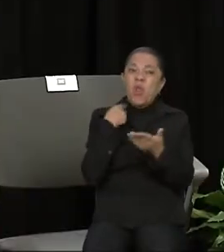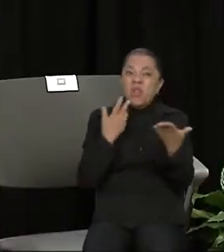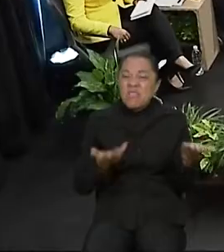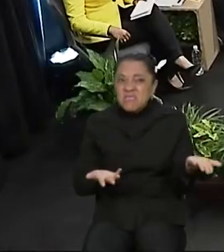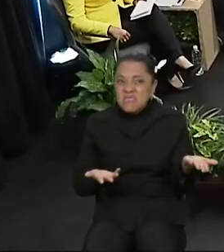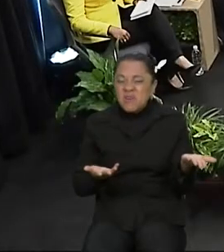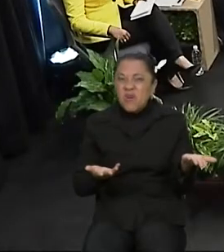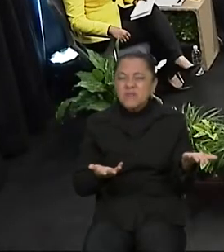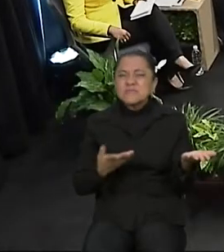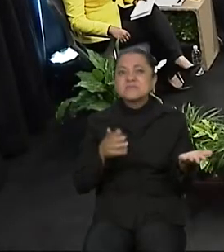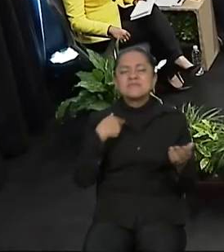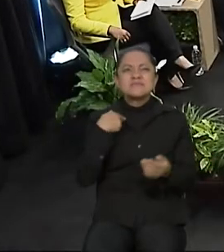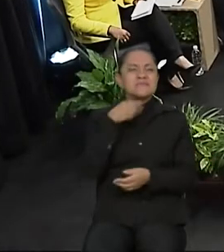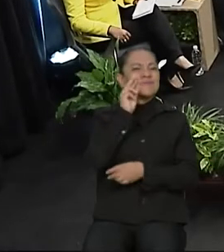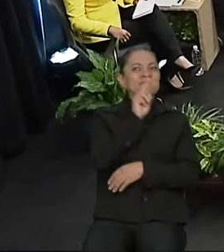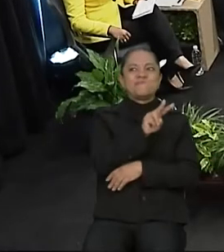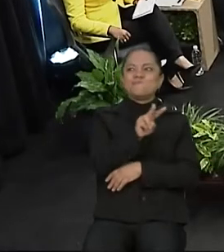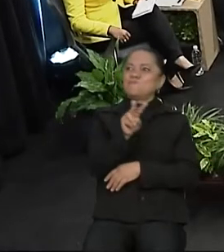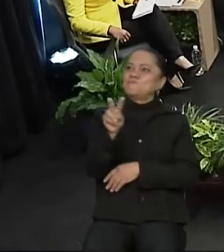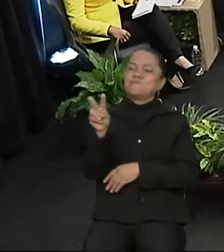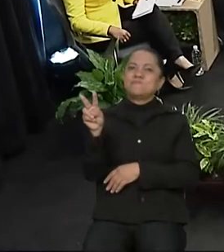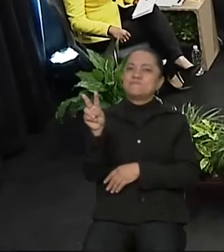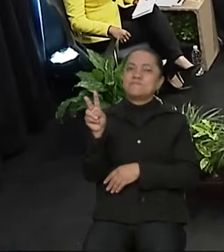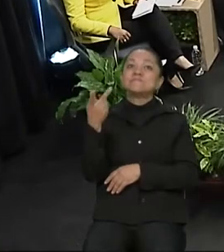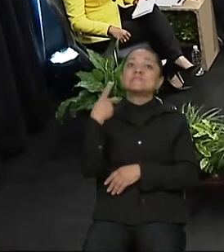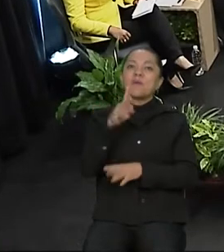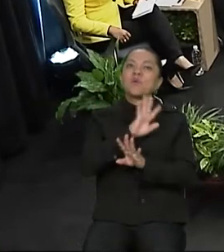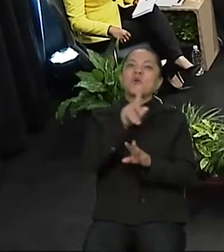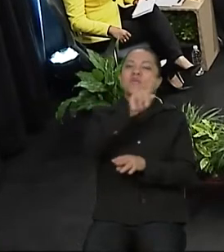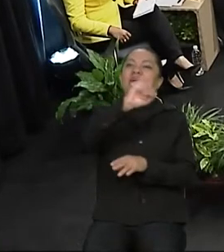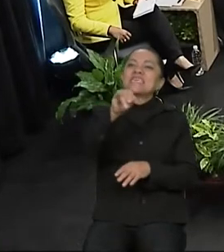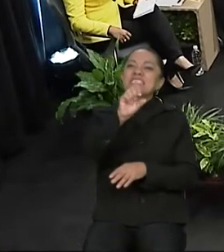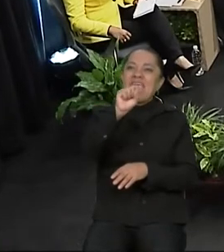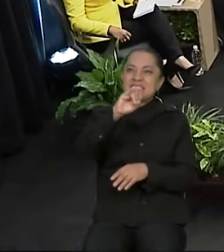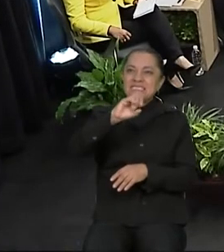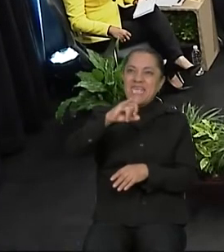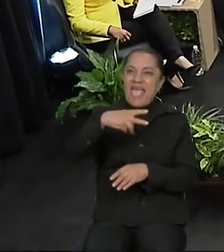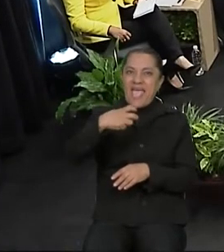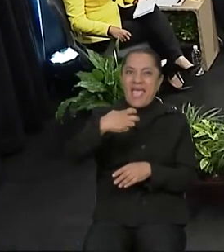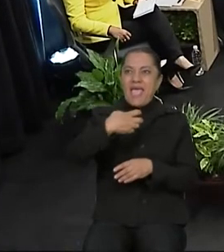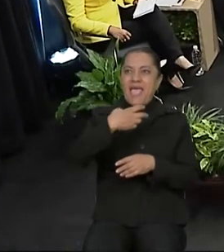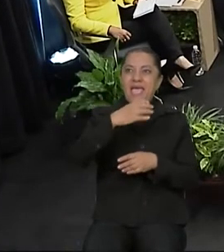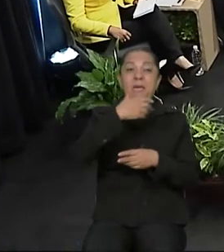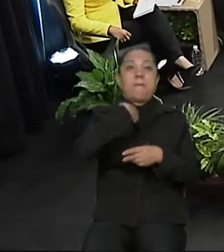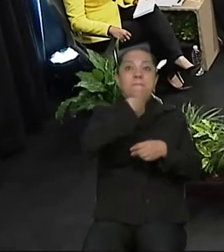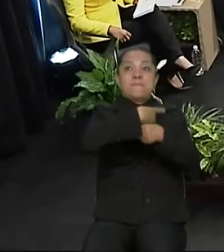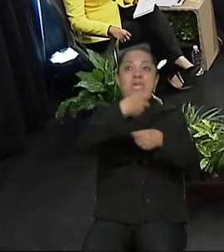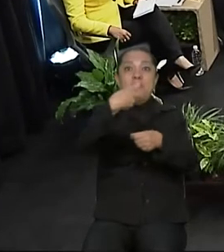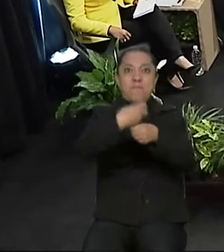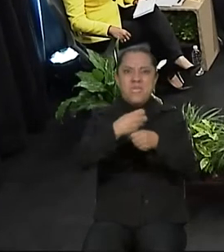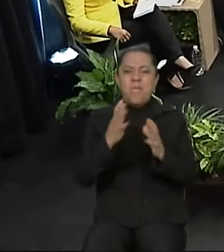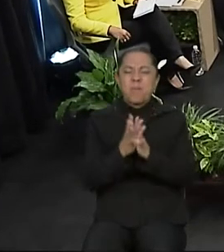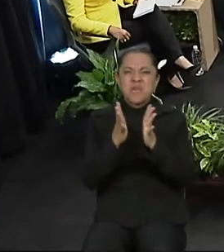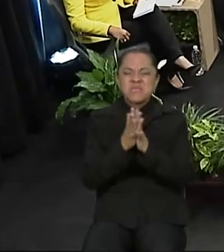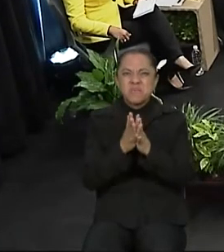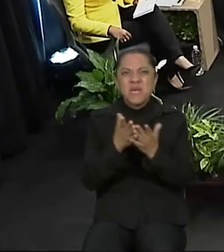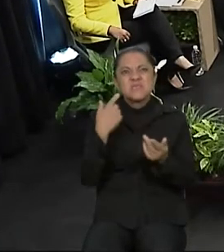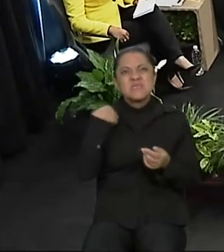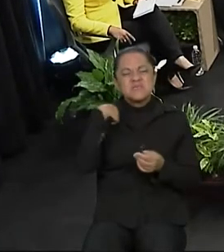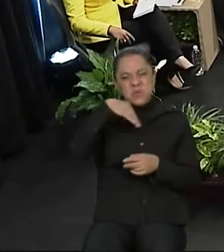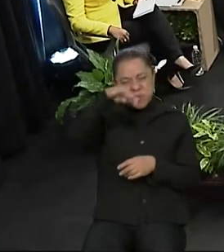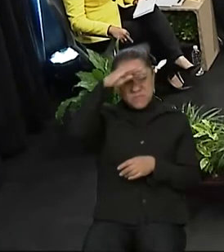participar como compañero de fórmula de ella, para el Senado. Decidí participar porque me convenció la estructura del partido.